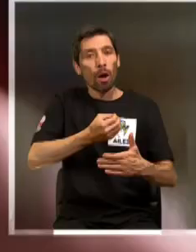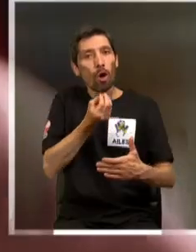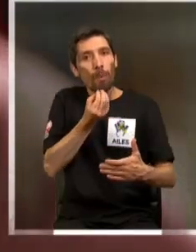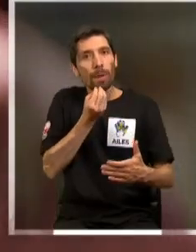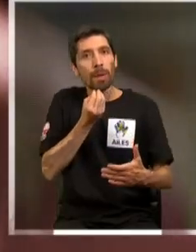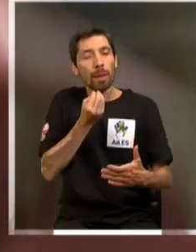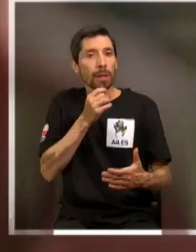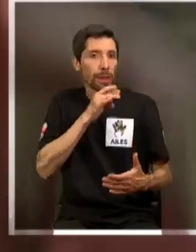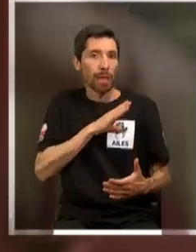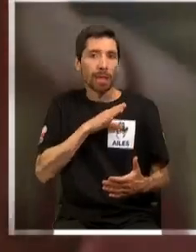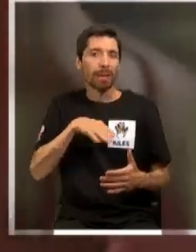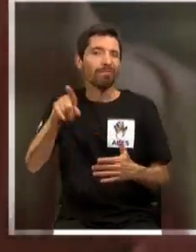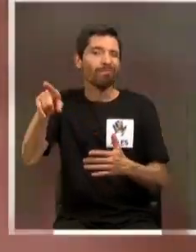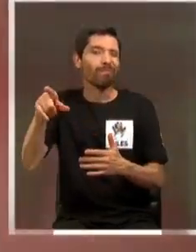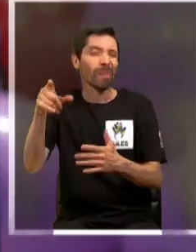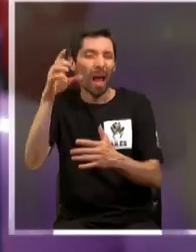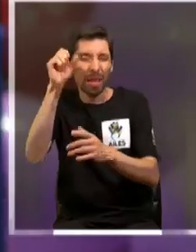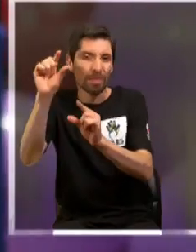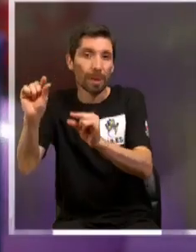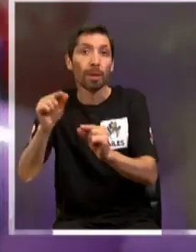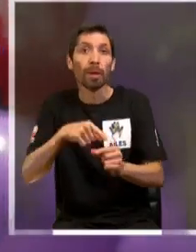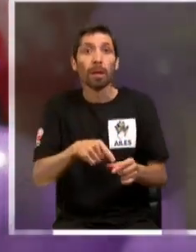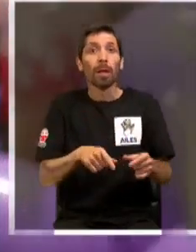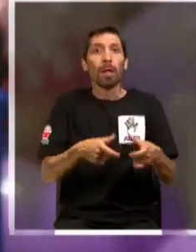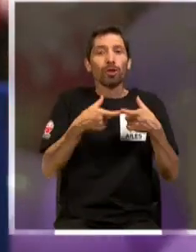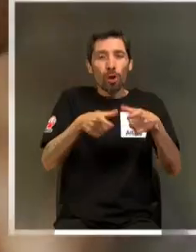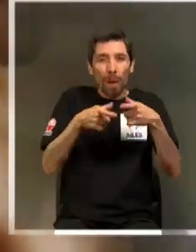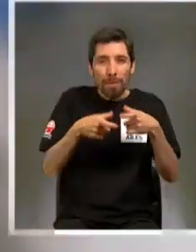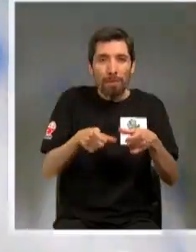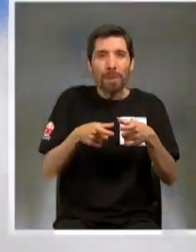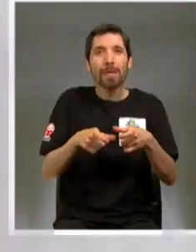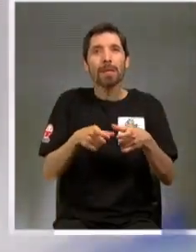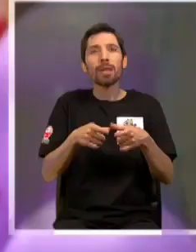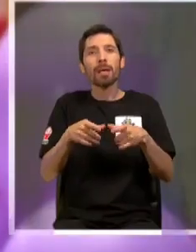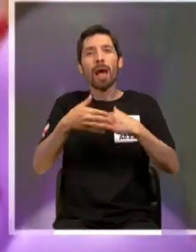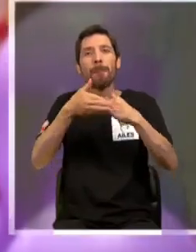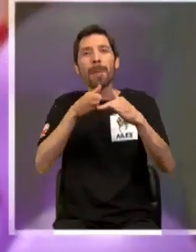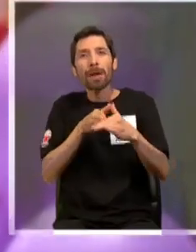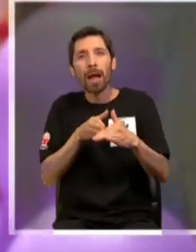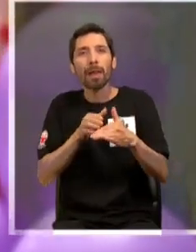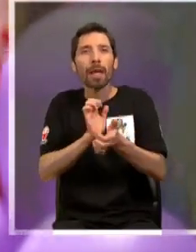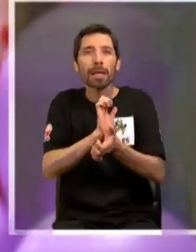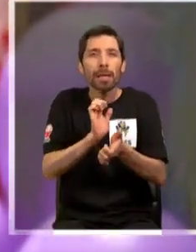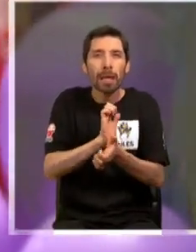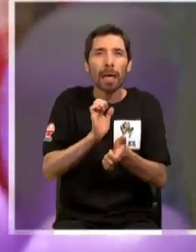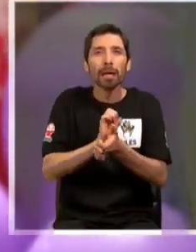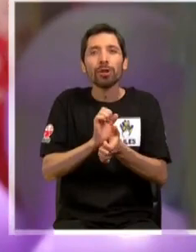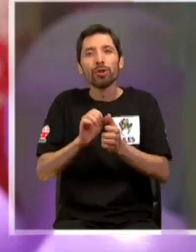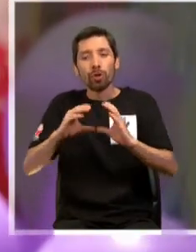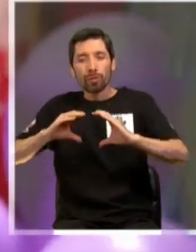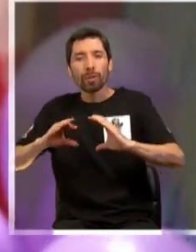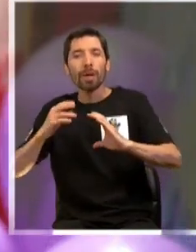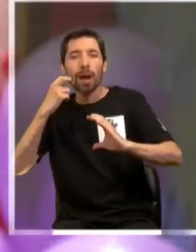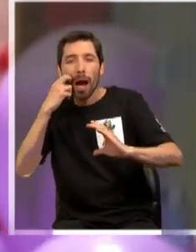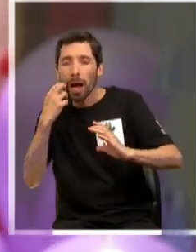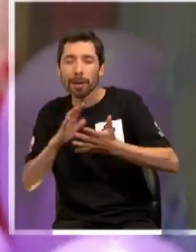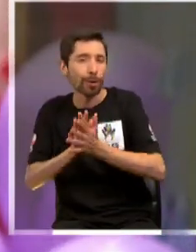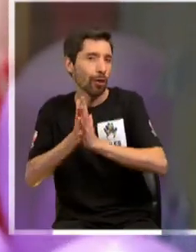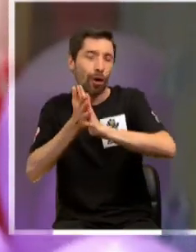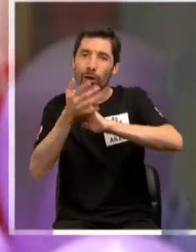más que la argentina. La sopa y pilla, la chaparrita, empanada, de queso, de pino, pastelito de carne. Todo eso.